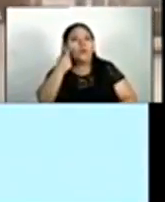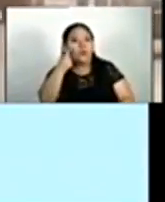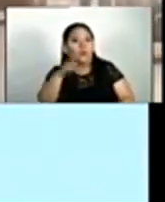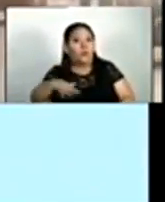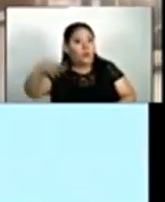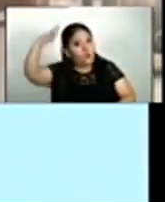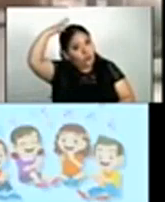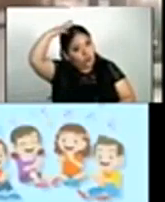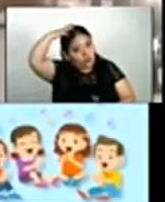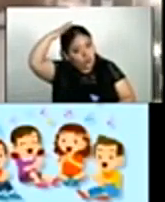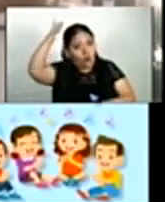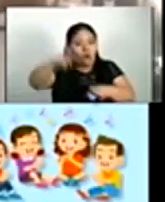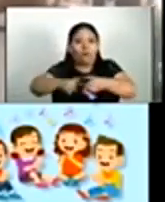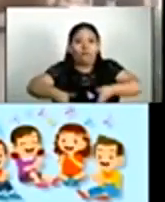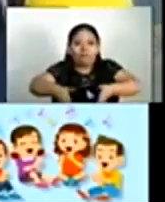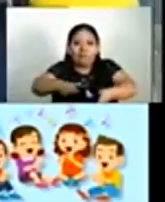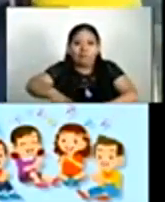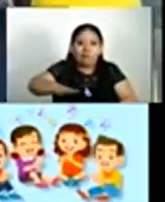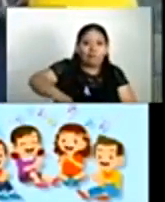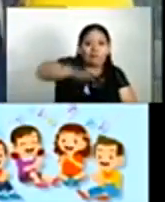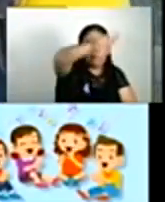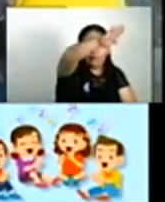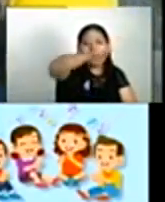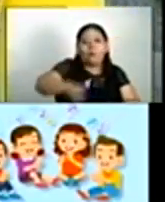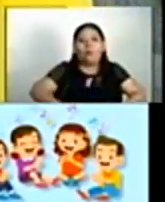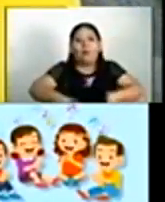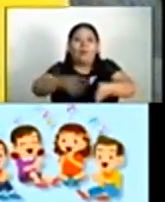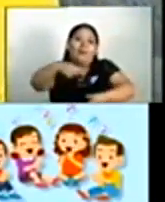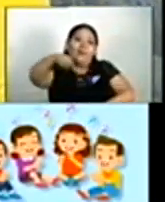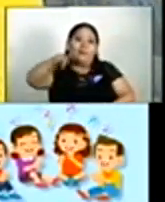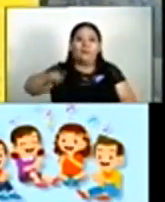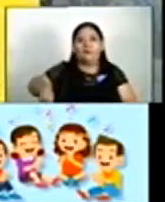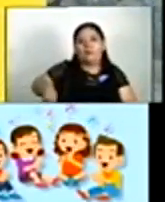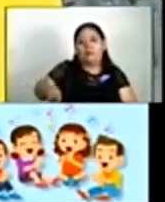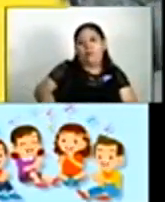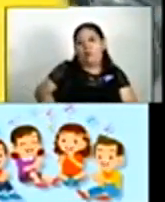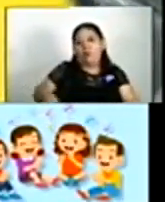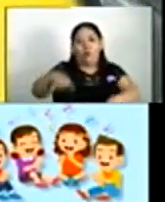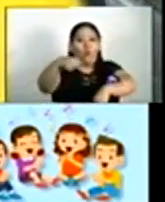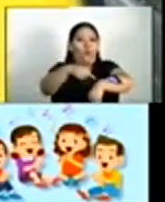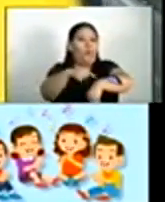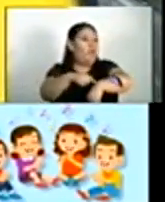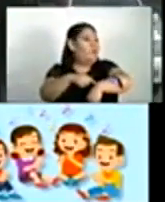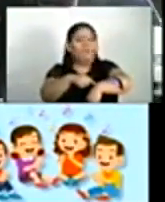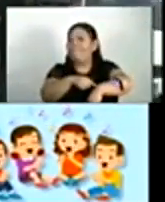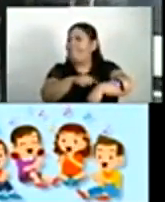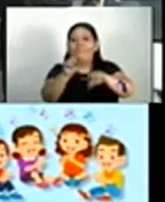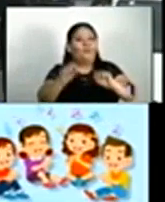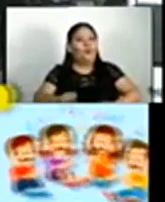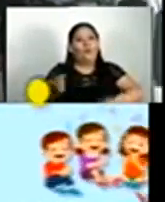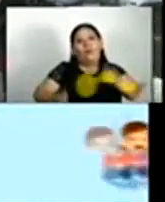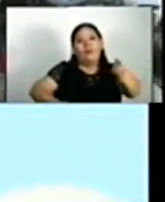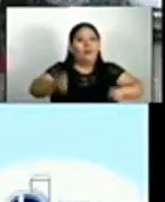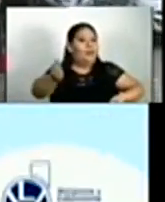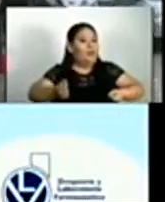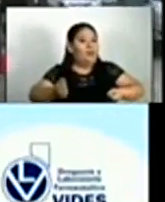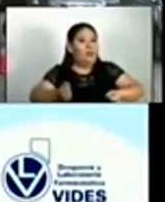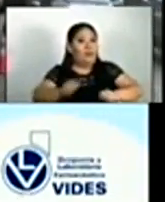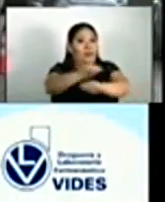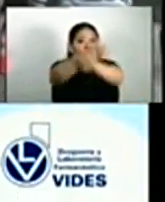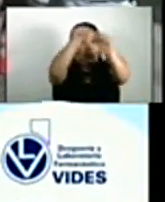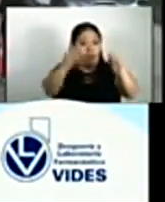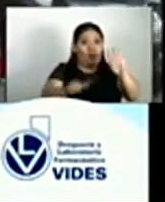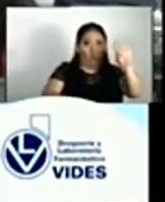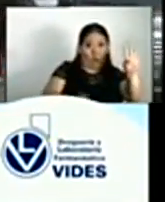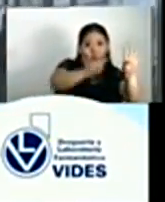Chorros, Carretera Comalapa y el Boulevard del Ejército. Los horarios restringidos para transporte de carga son en la mañana de